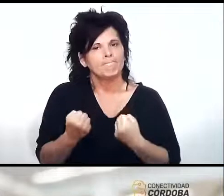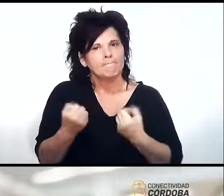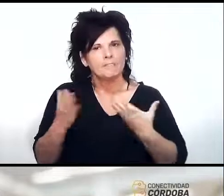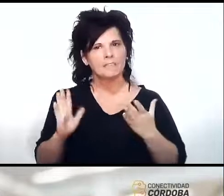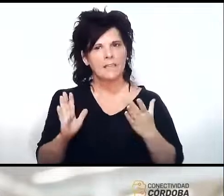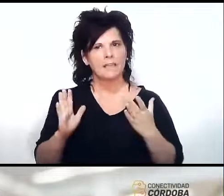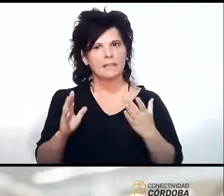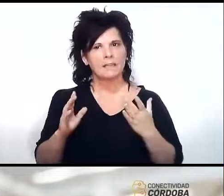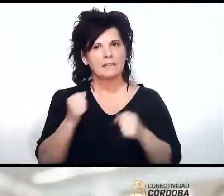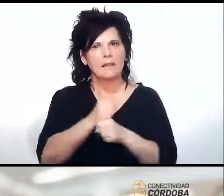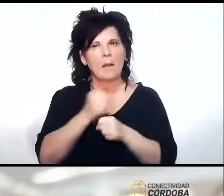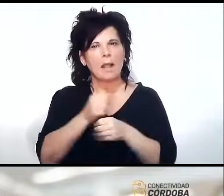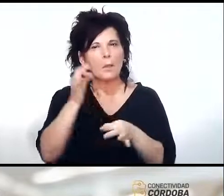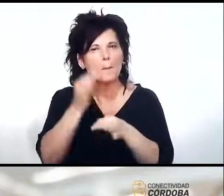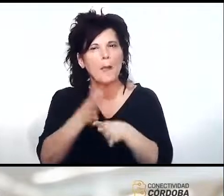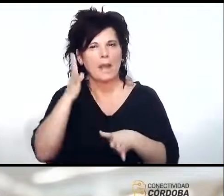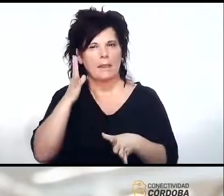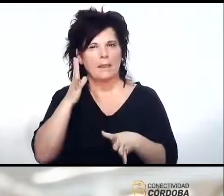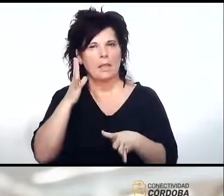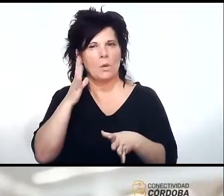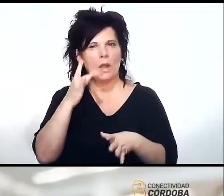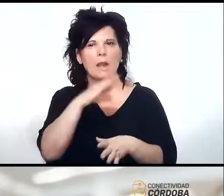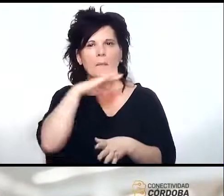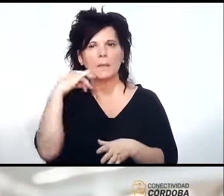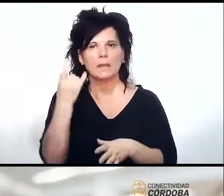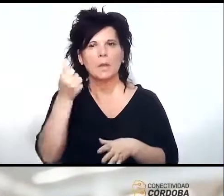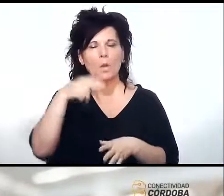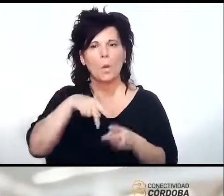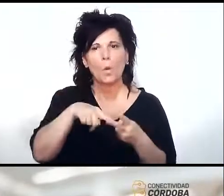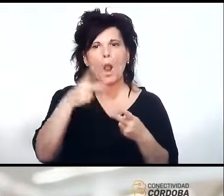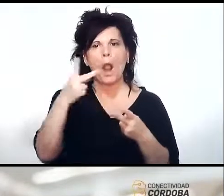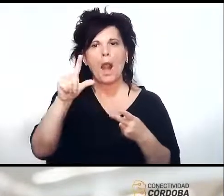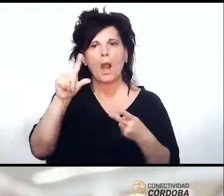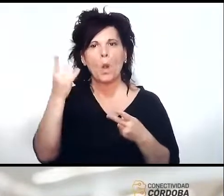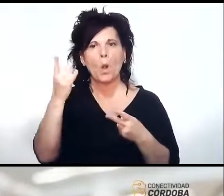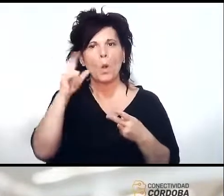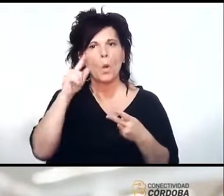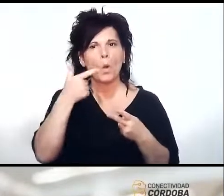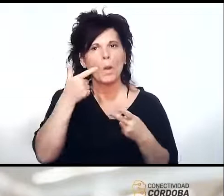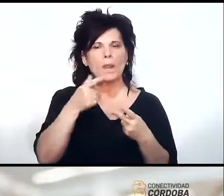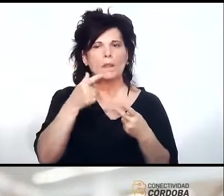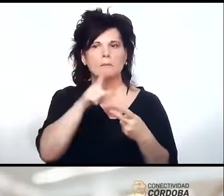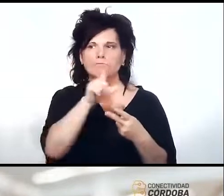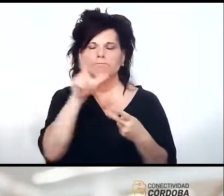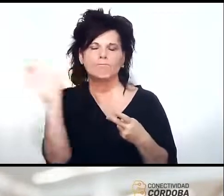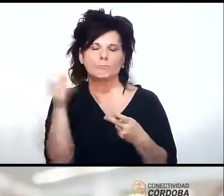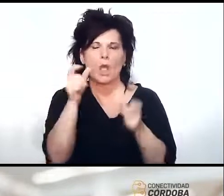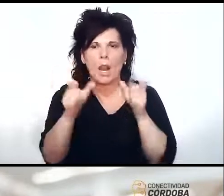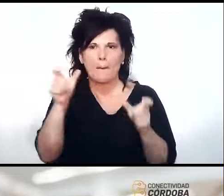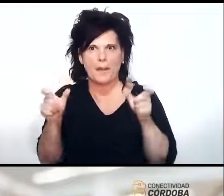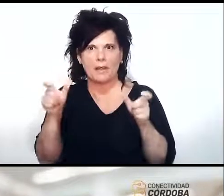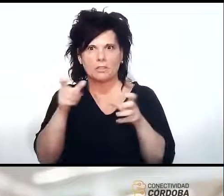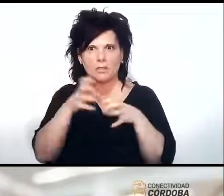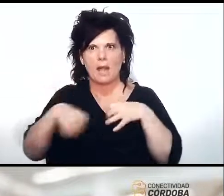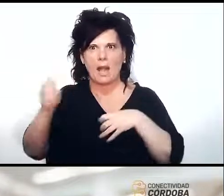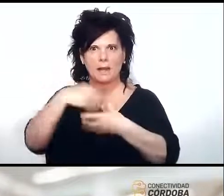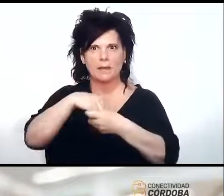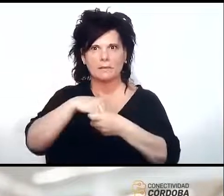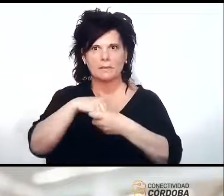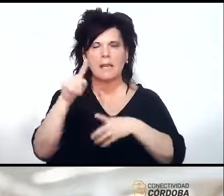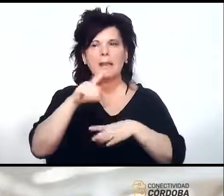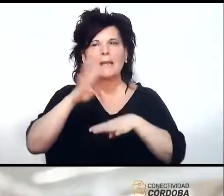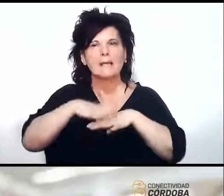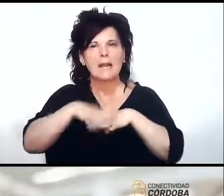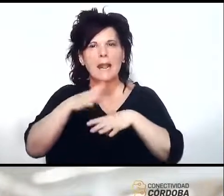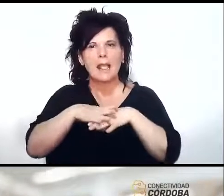que estamos trabajando particularmente con Juan con Luis con toda la gente de la agencia es en tratar de que las redes no se superponga de que